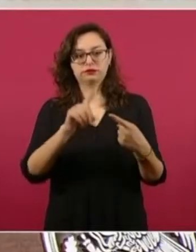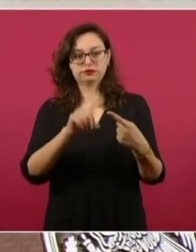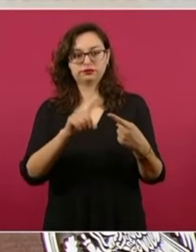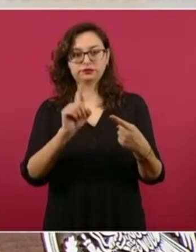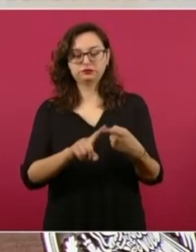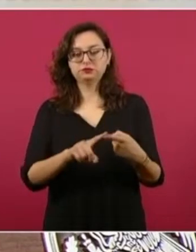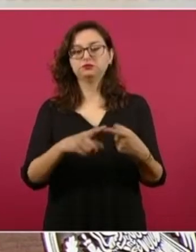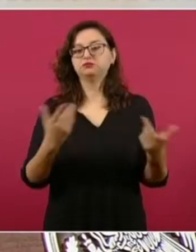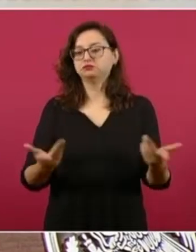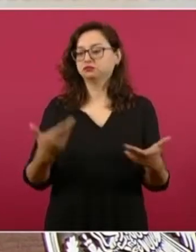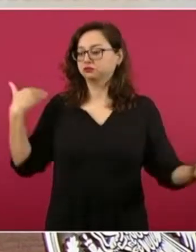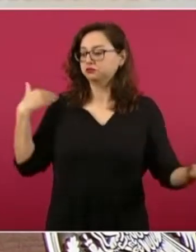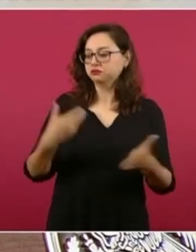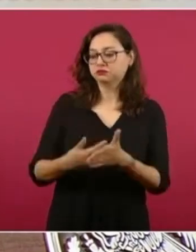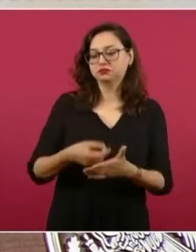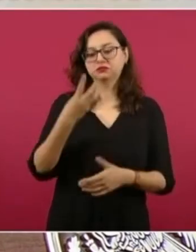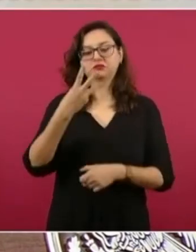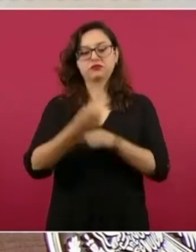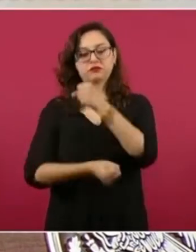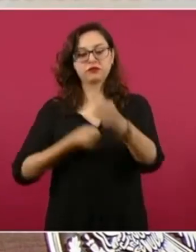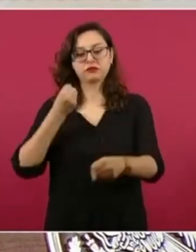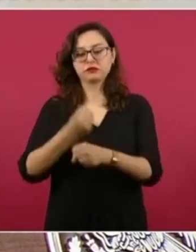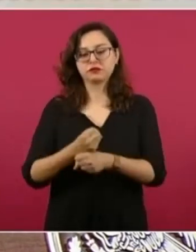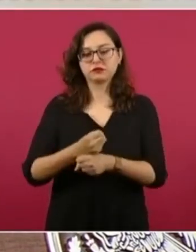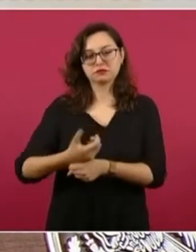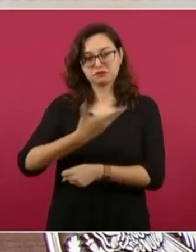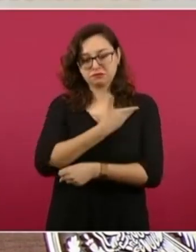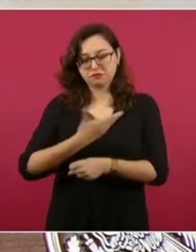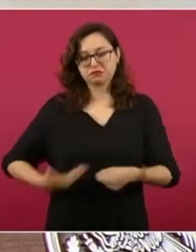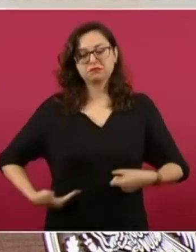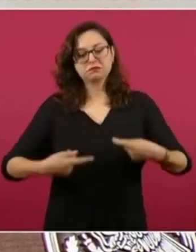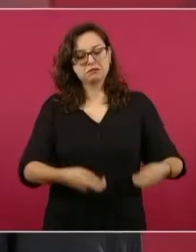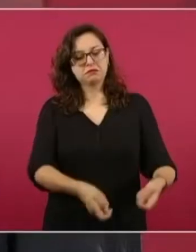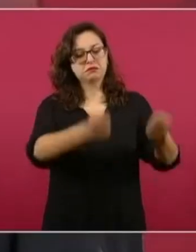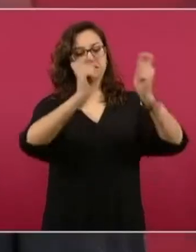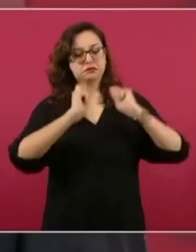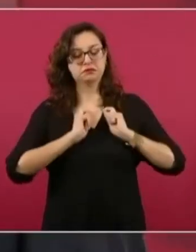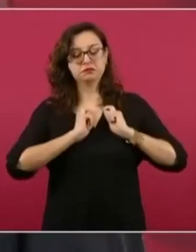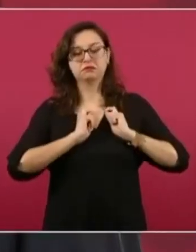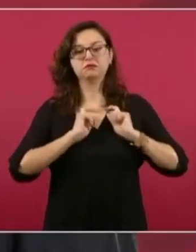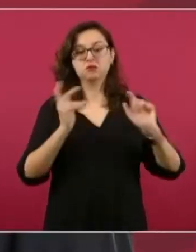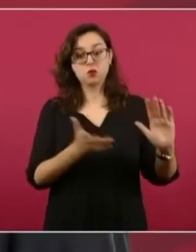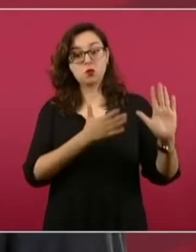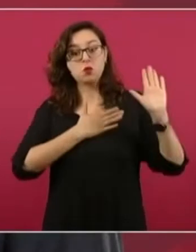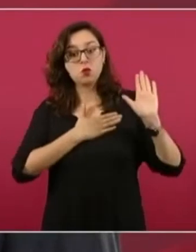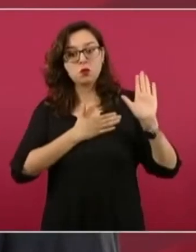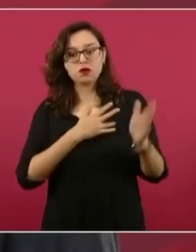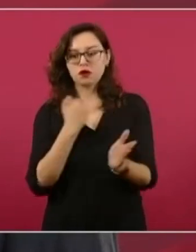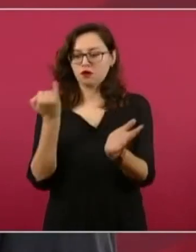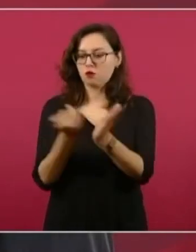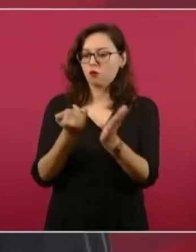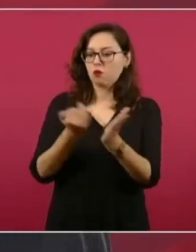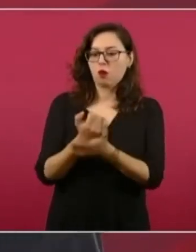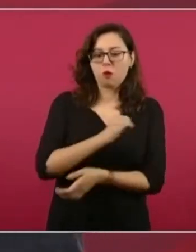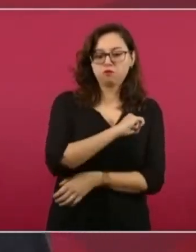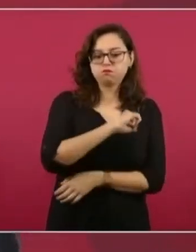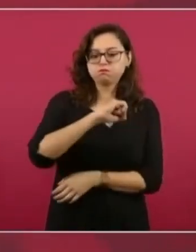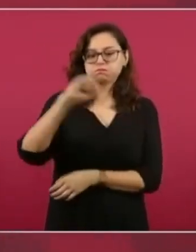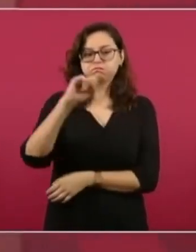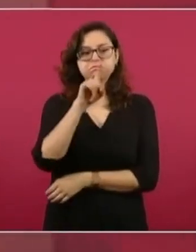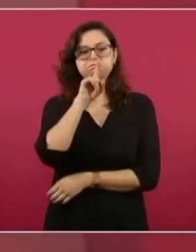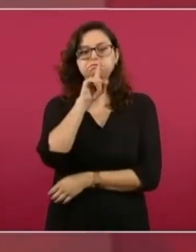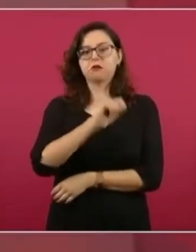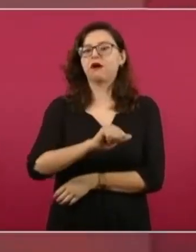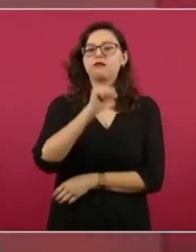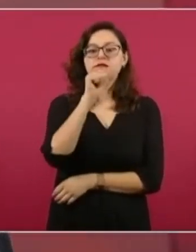impuestos desde que llegamos, no han habido aumentos de impuestos,